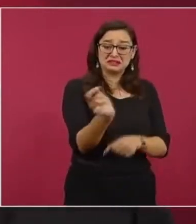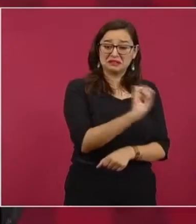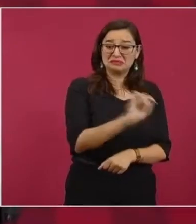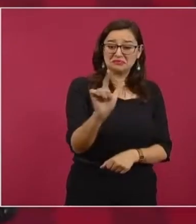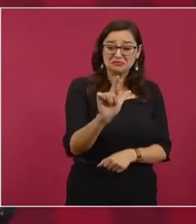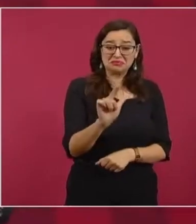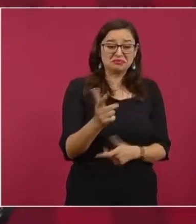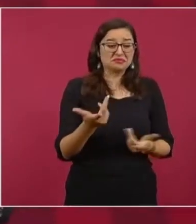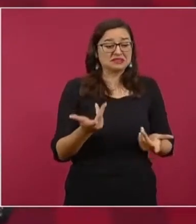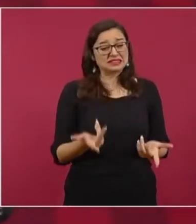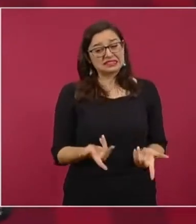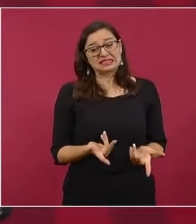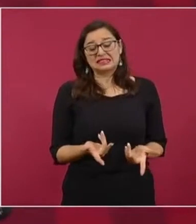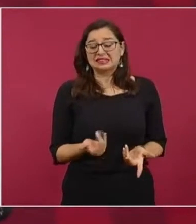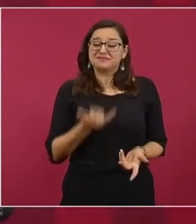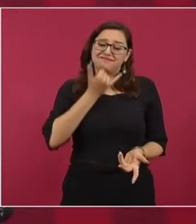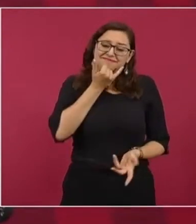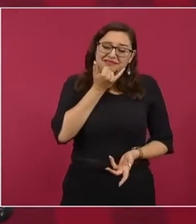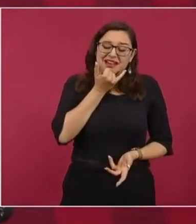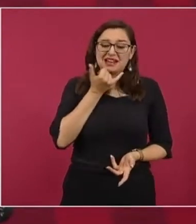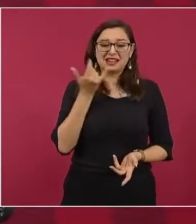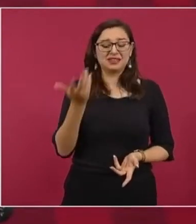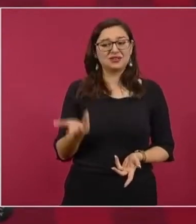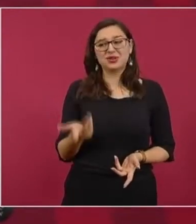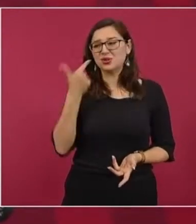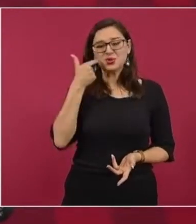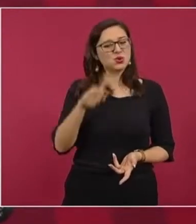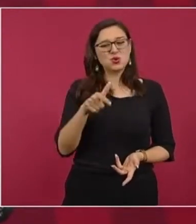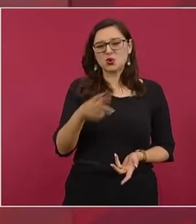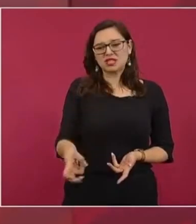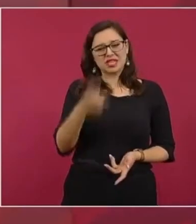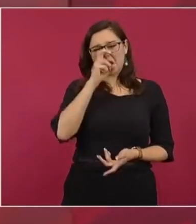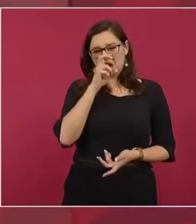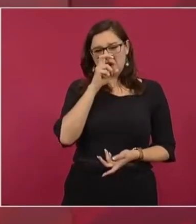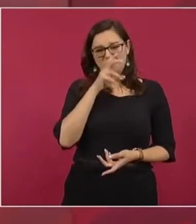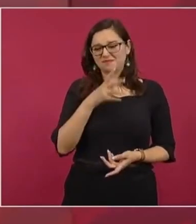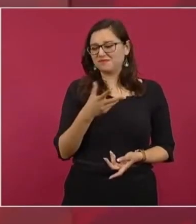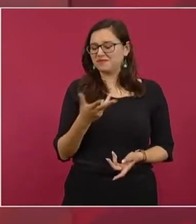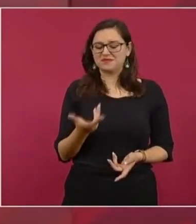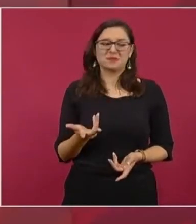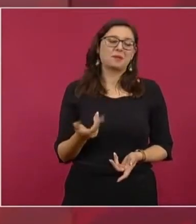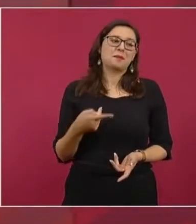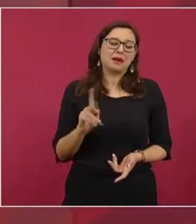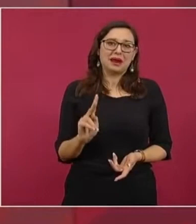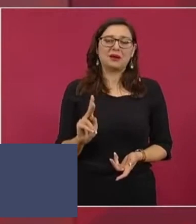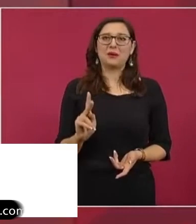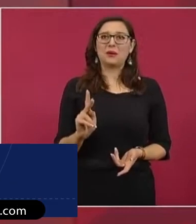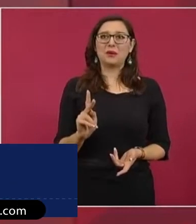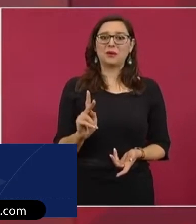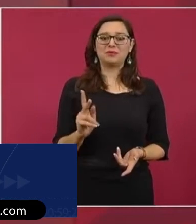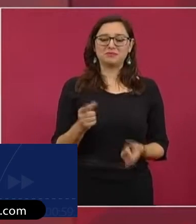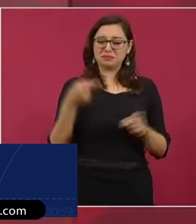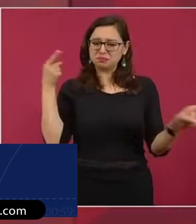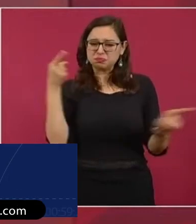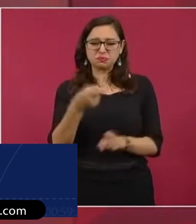Maya. En dicho video participan artistas como Eugenio Derbez, Kate El Castillo, Omar Chaparro, Bárbara Mori, entre otros. No quiero